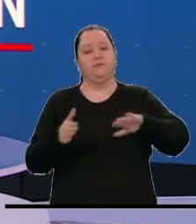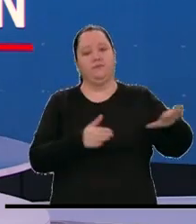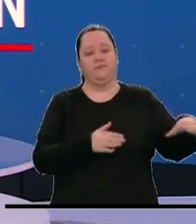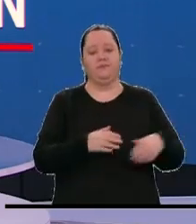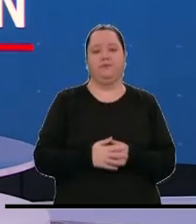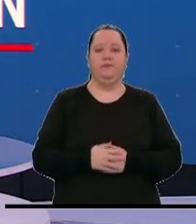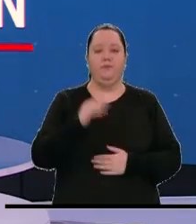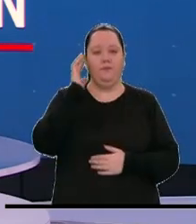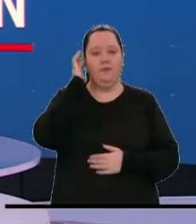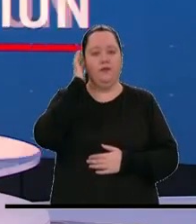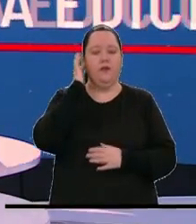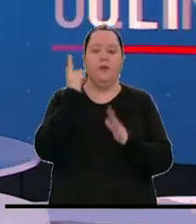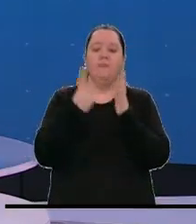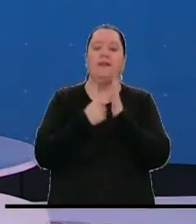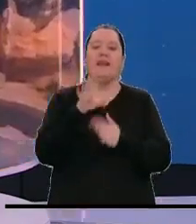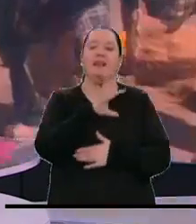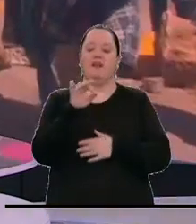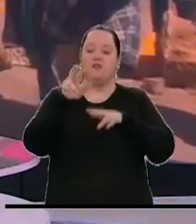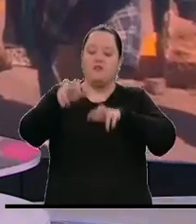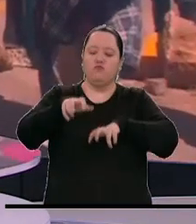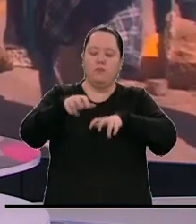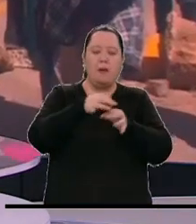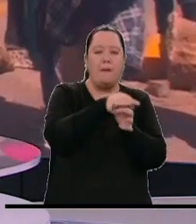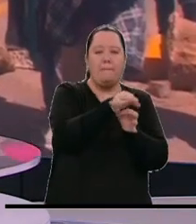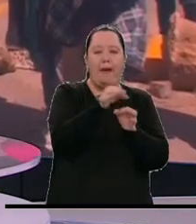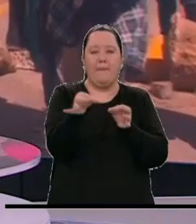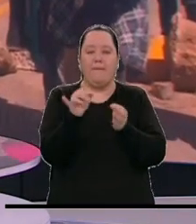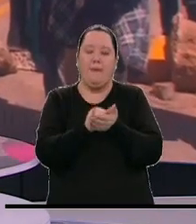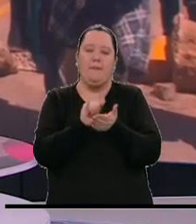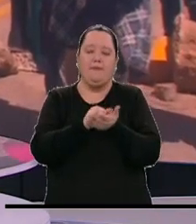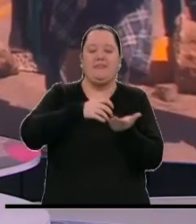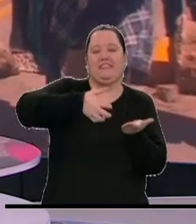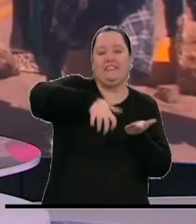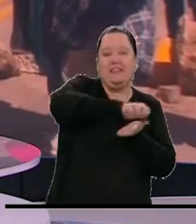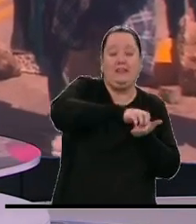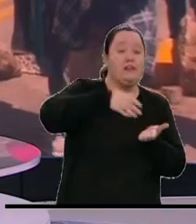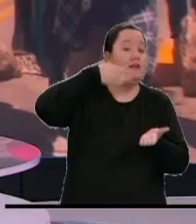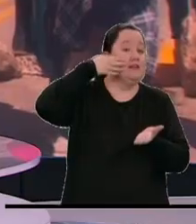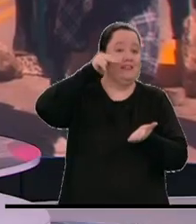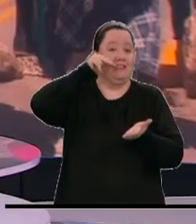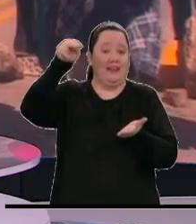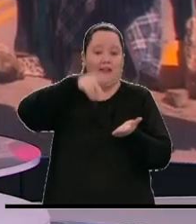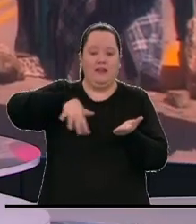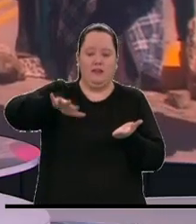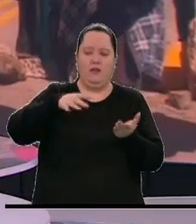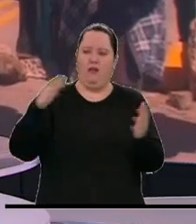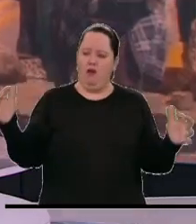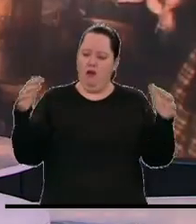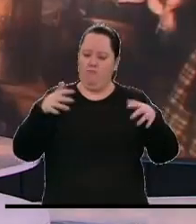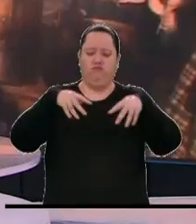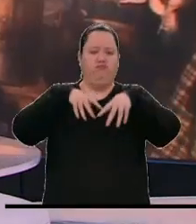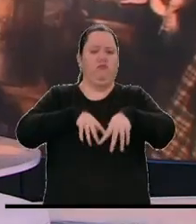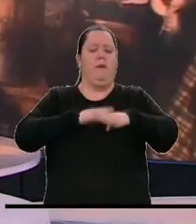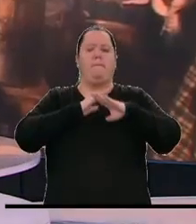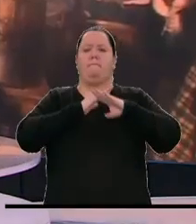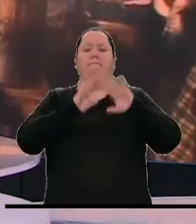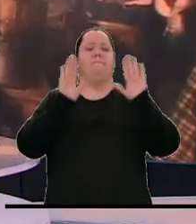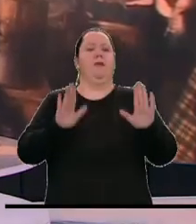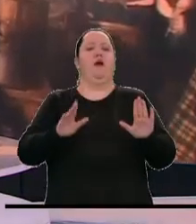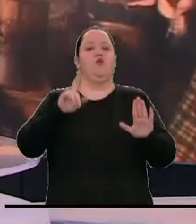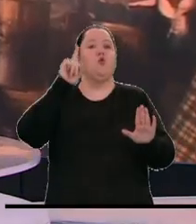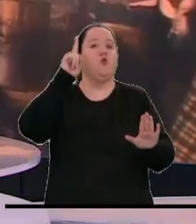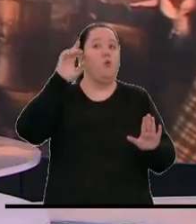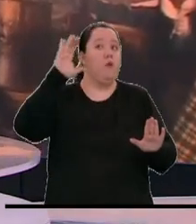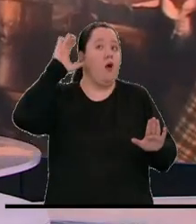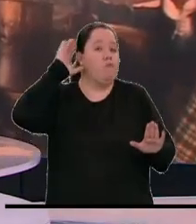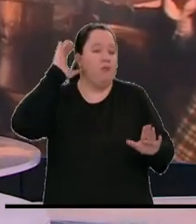Y más de 1.500 agricultores de cinco municipios de Santander y Norte de Santander se declararon en paro campesino por el inicio de la implementación